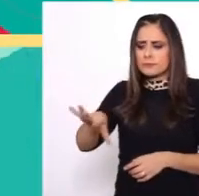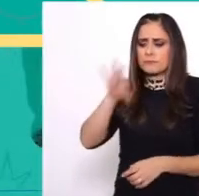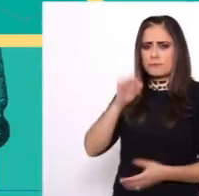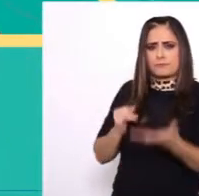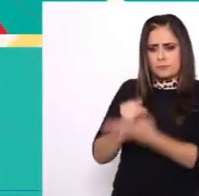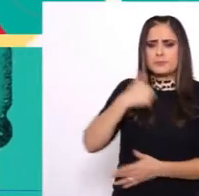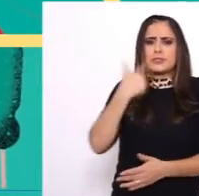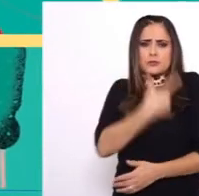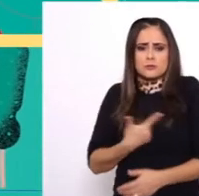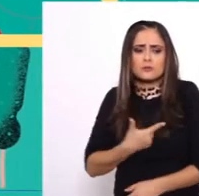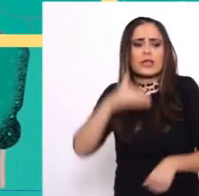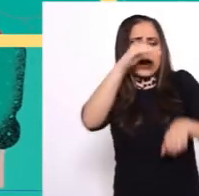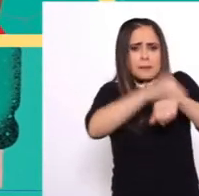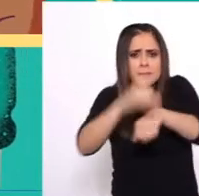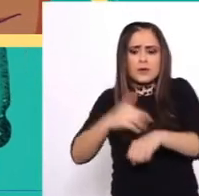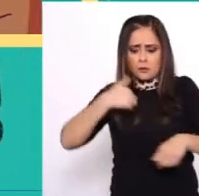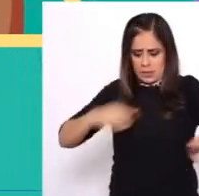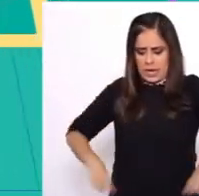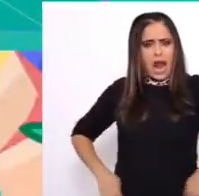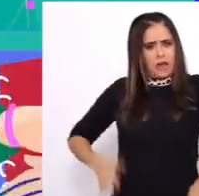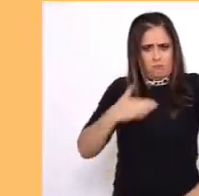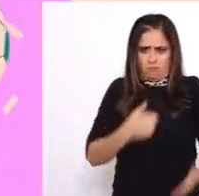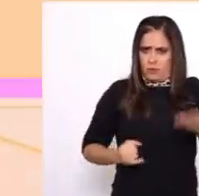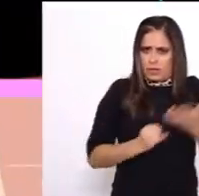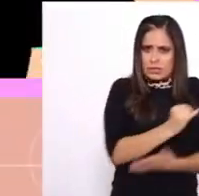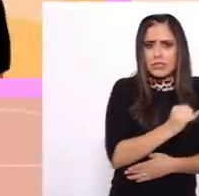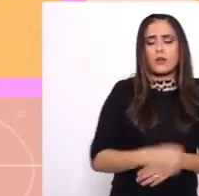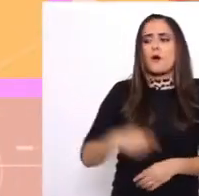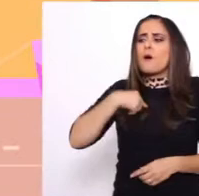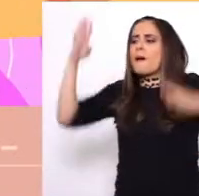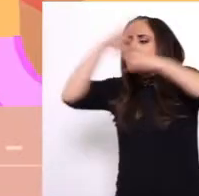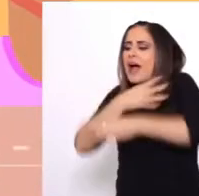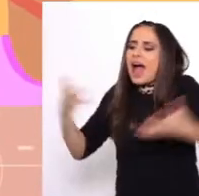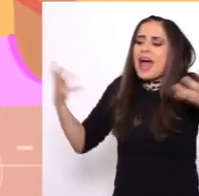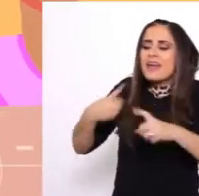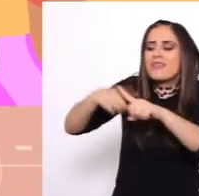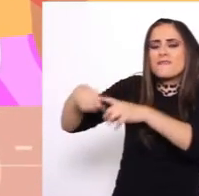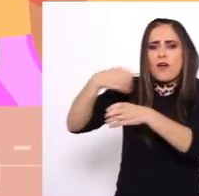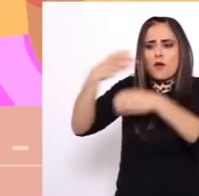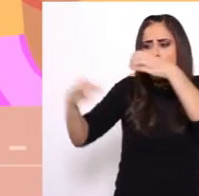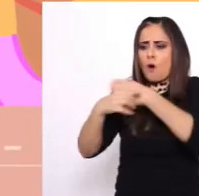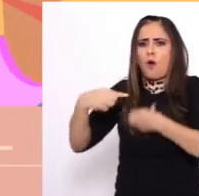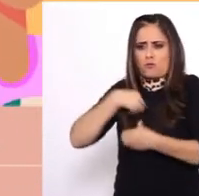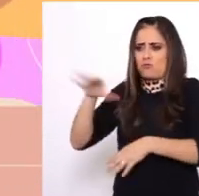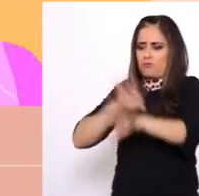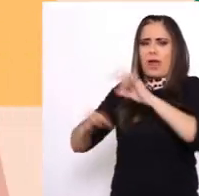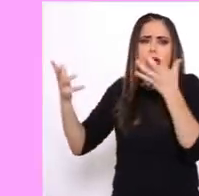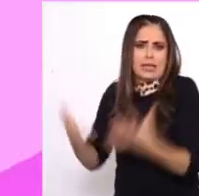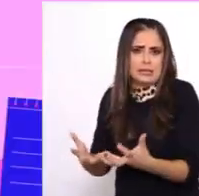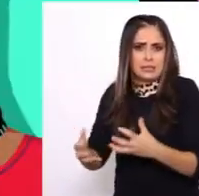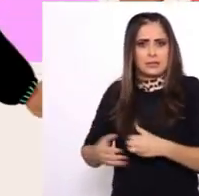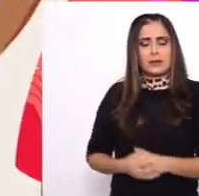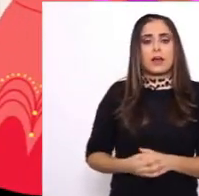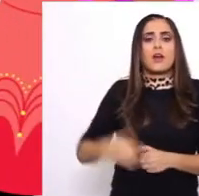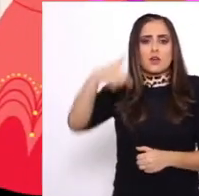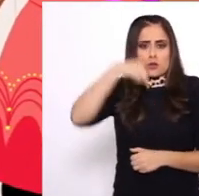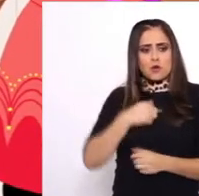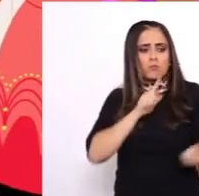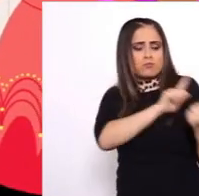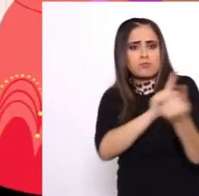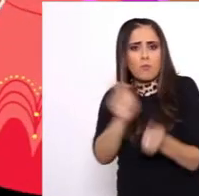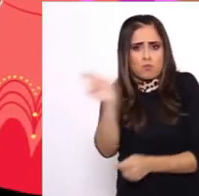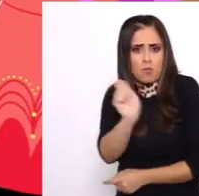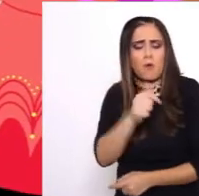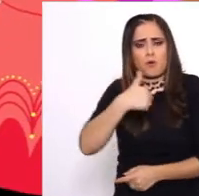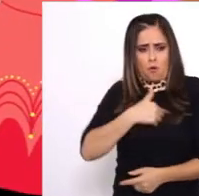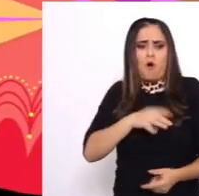Yo decido sobre mis gustos, mis amistades y mi forma de ser. Yo decido mis pasatiempos. Yo decido sobre mis